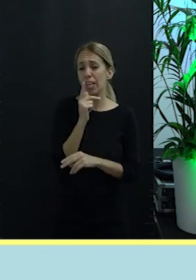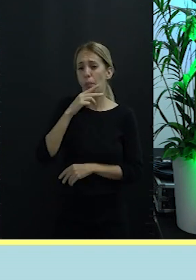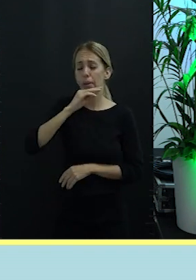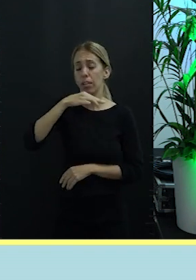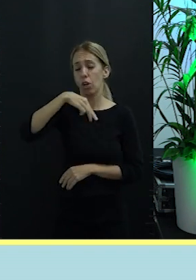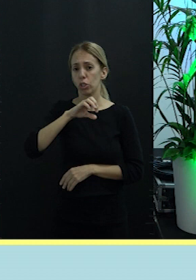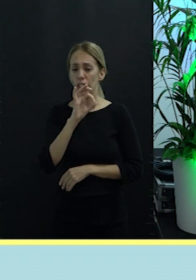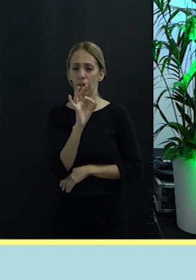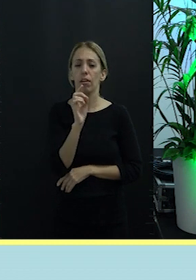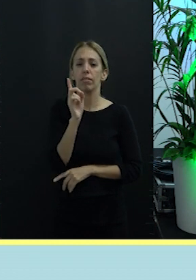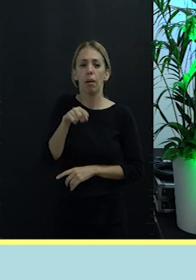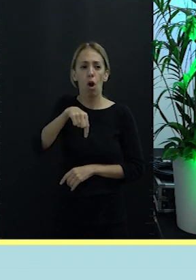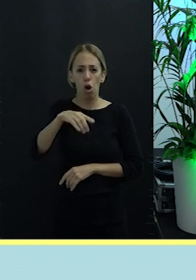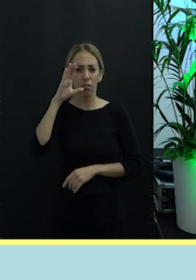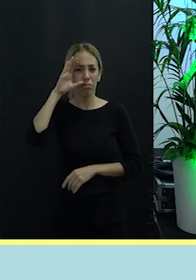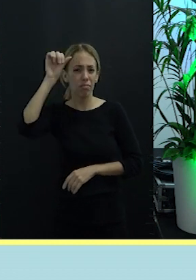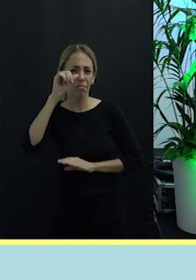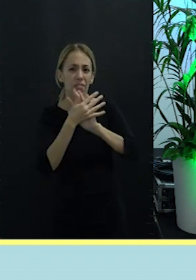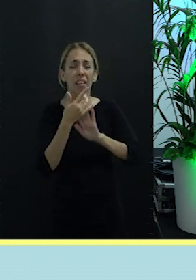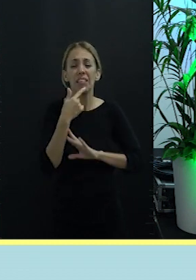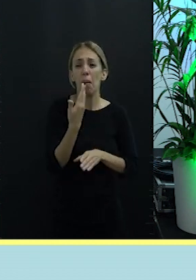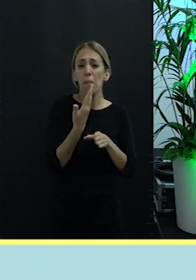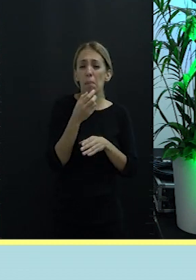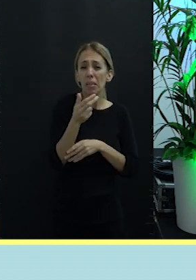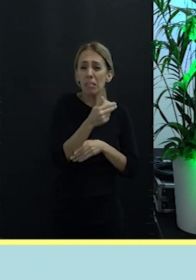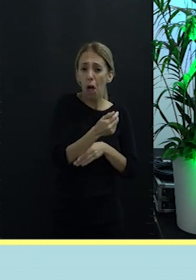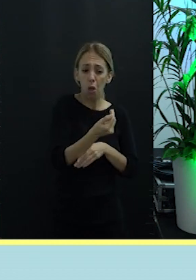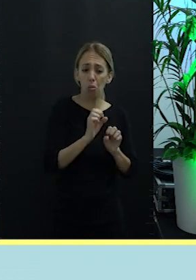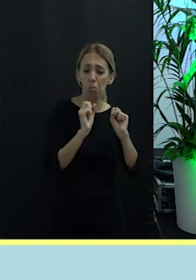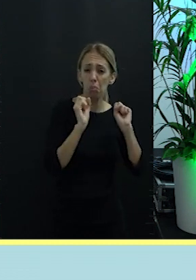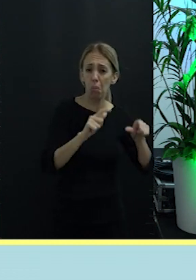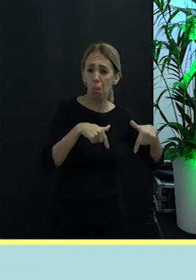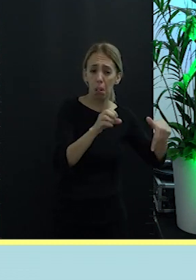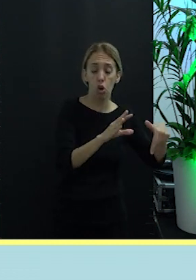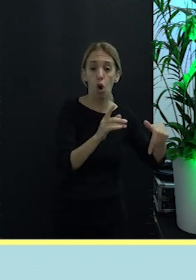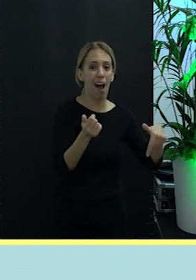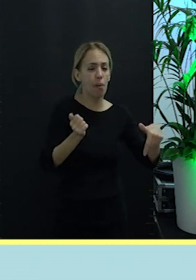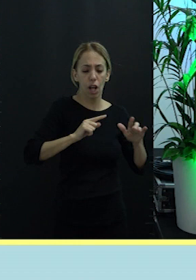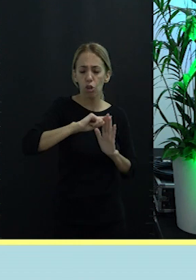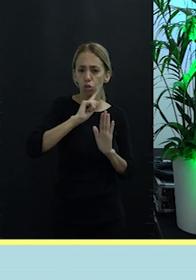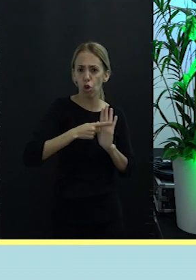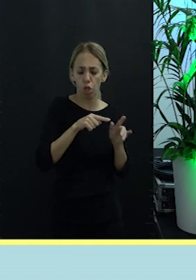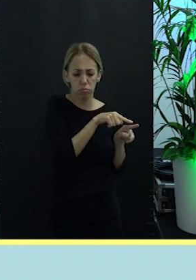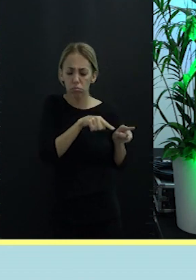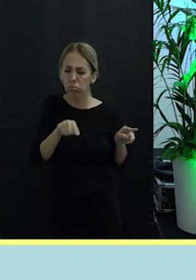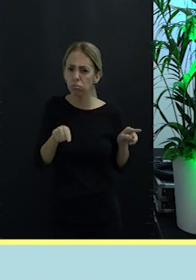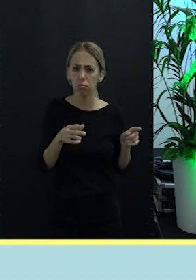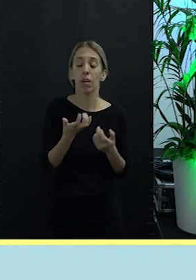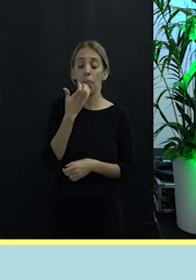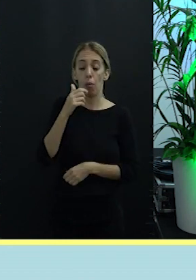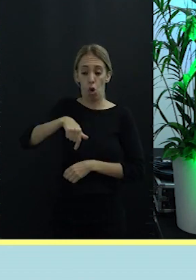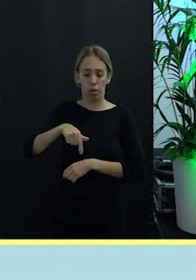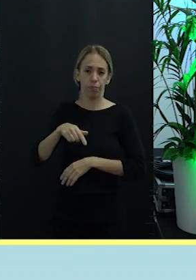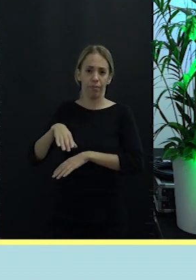No se descarta, no se tira el pescado. Siempre se aprovechaba el pescado. Estamos ya en conversaciones y haciendo los informes para la Consejería de